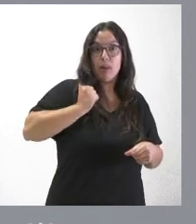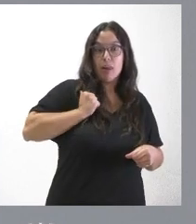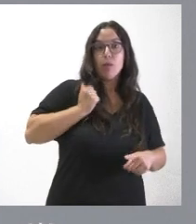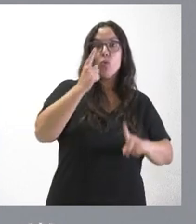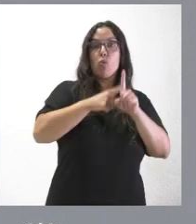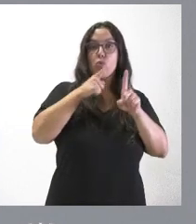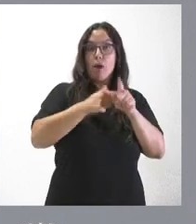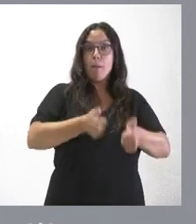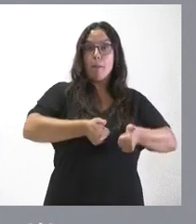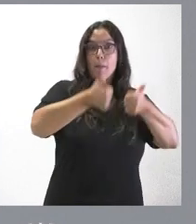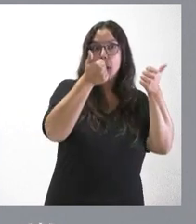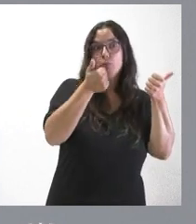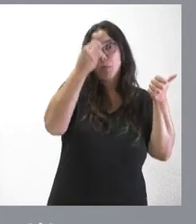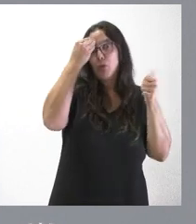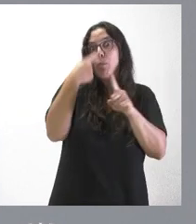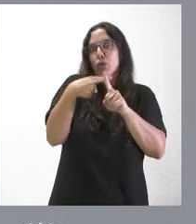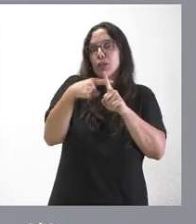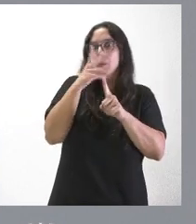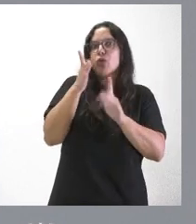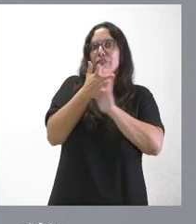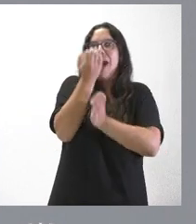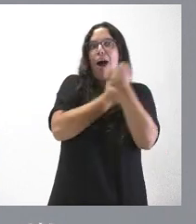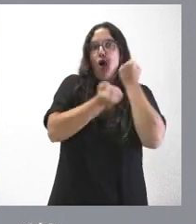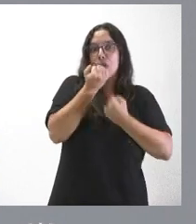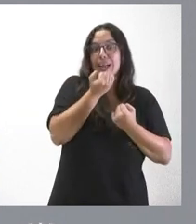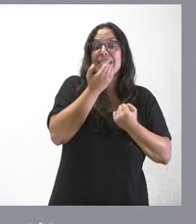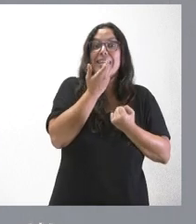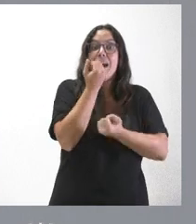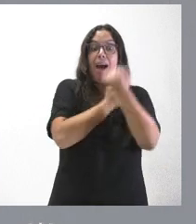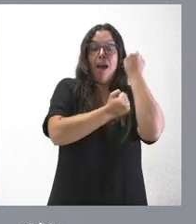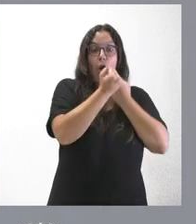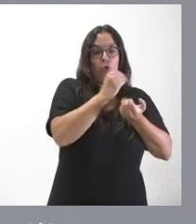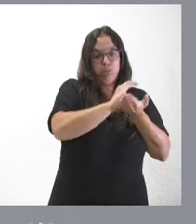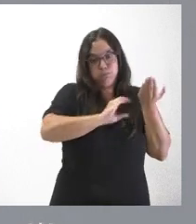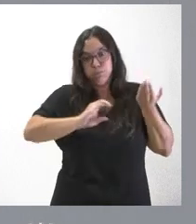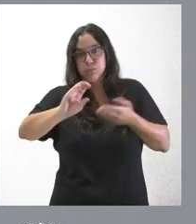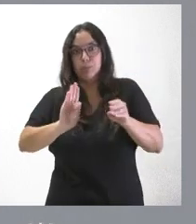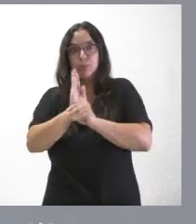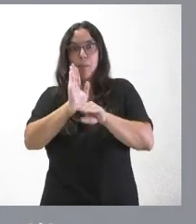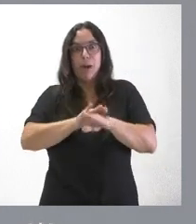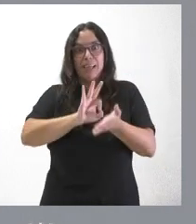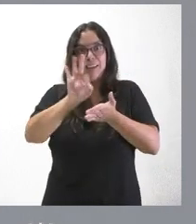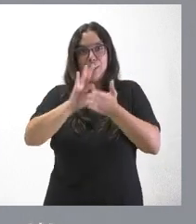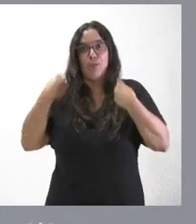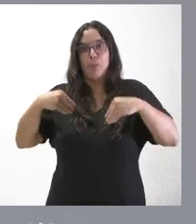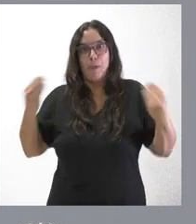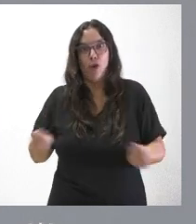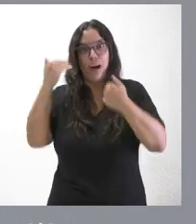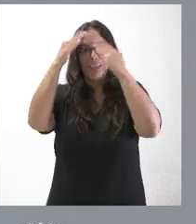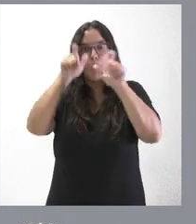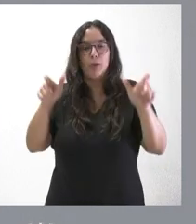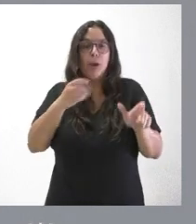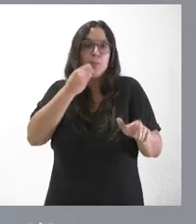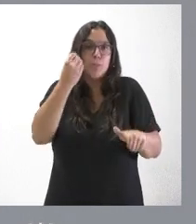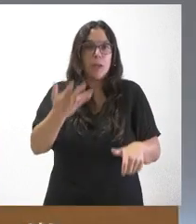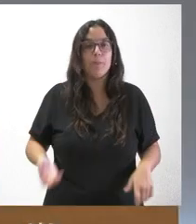intensidad a esos edificios propios, me parece positiva porque es un ahorro. Y si este ahorro lo podemos destinar a mejorar el servicio que prestamos a las personas de Castilla y León, pues también me parece positivo.